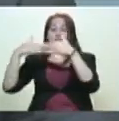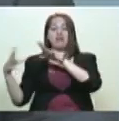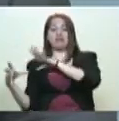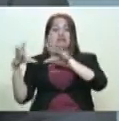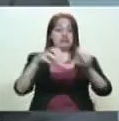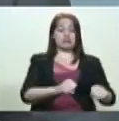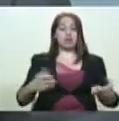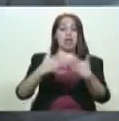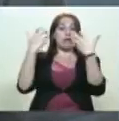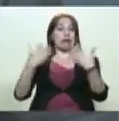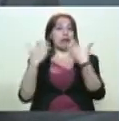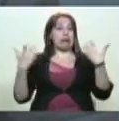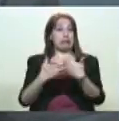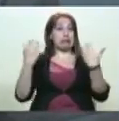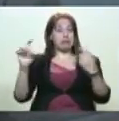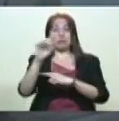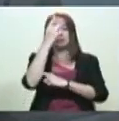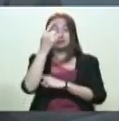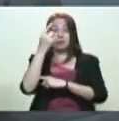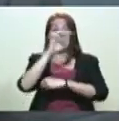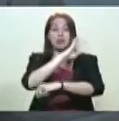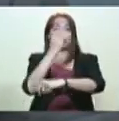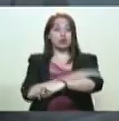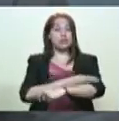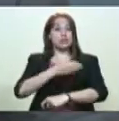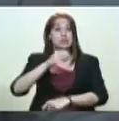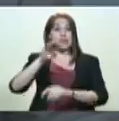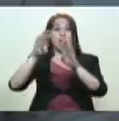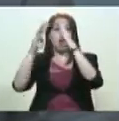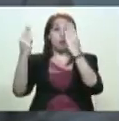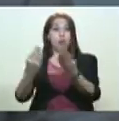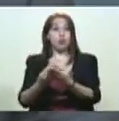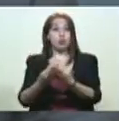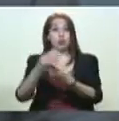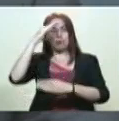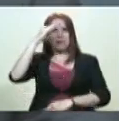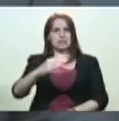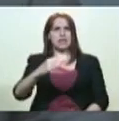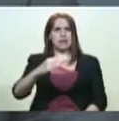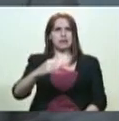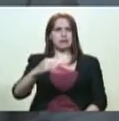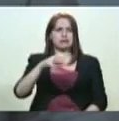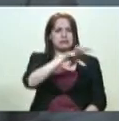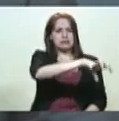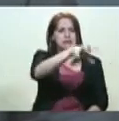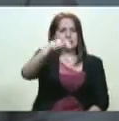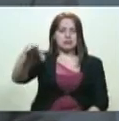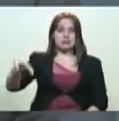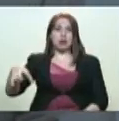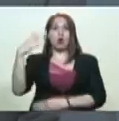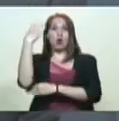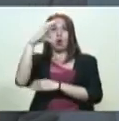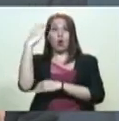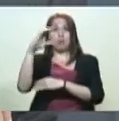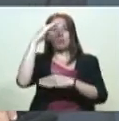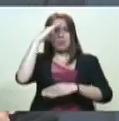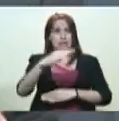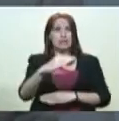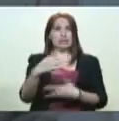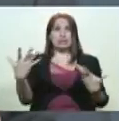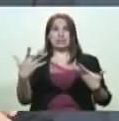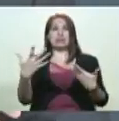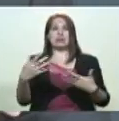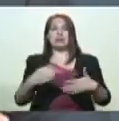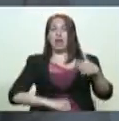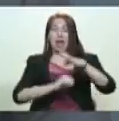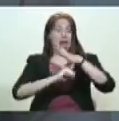intervención militar y de la principal potencia del planeta Tierra. La principal potencia militar con bases militares acá cerca, en la República de Colombia debería haber además un movimiento de